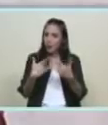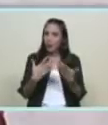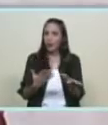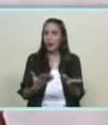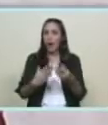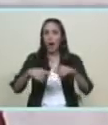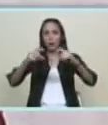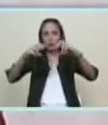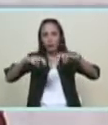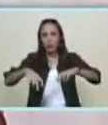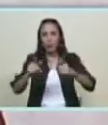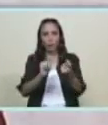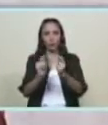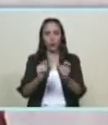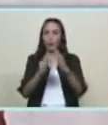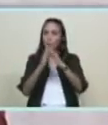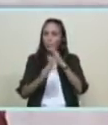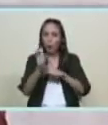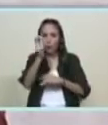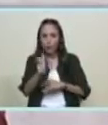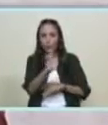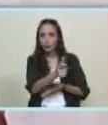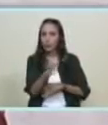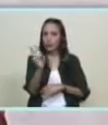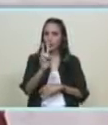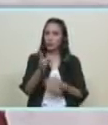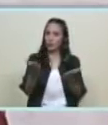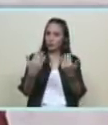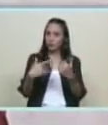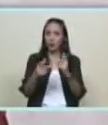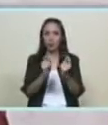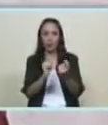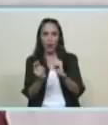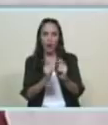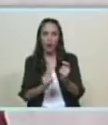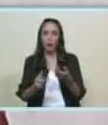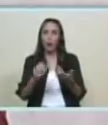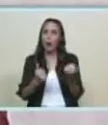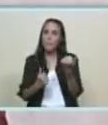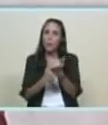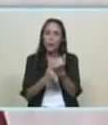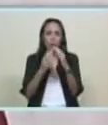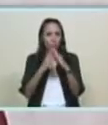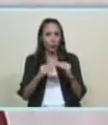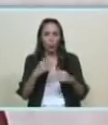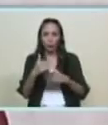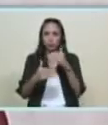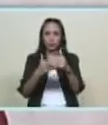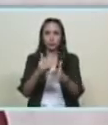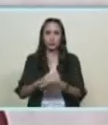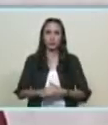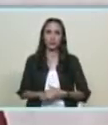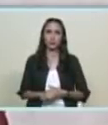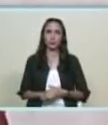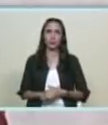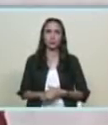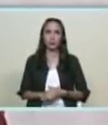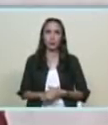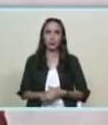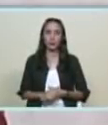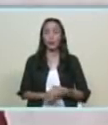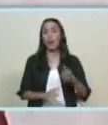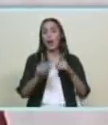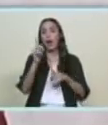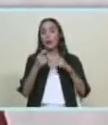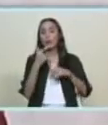siempre a todos los venezolanos y venezolanas a todos los venezolanos y venezolanas me han propuesto que